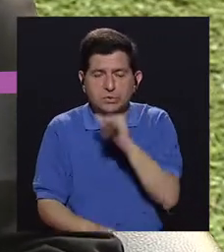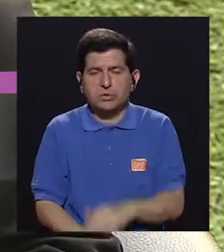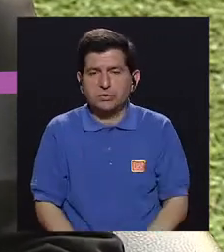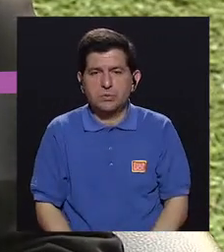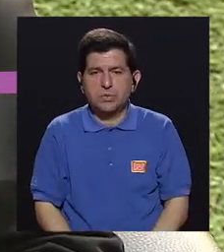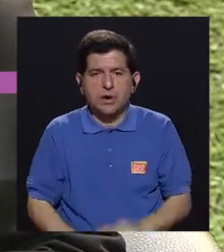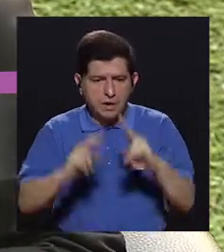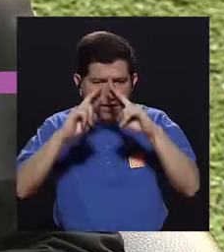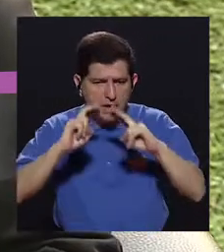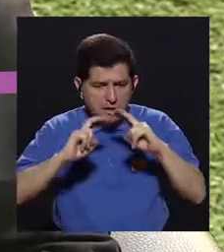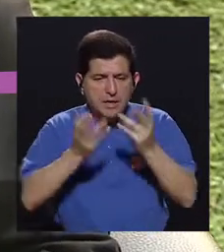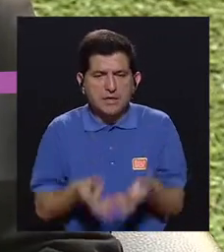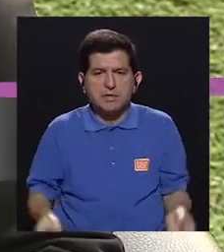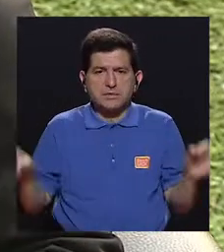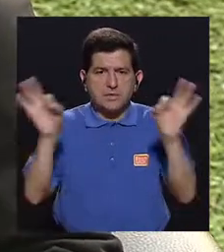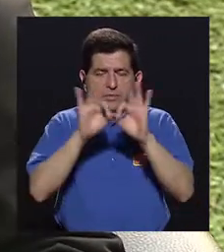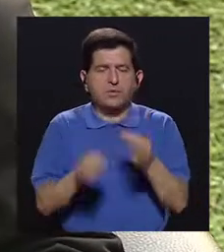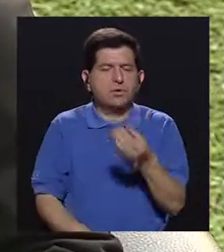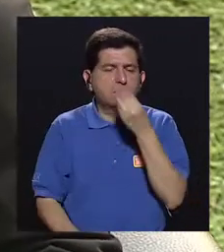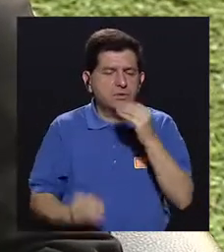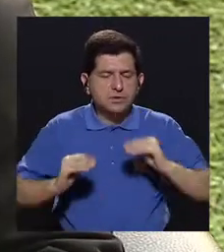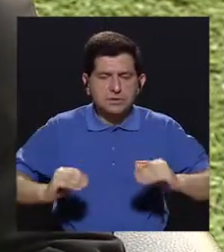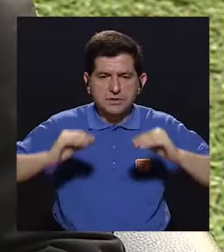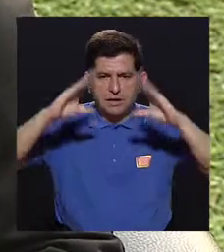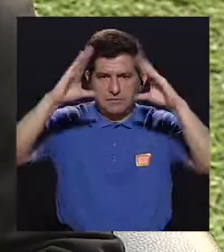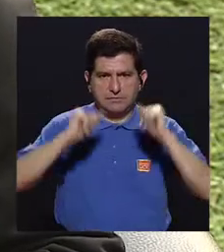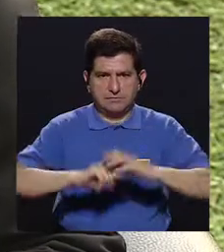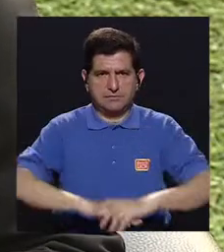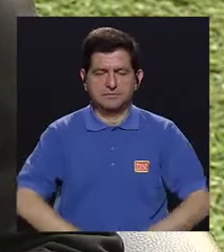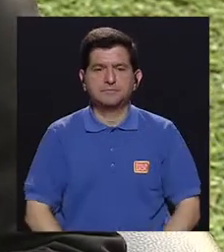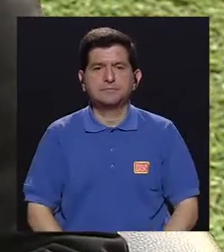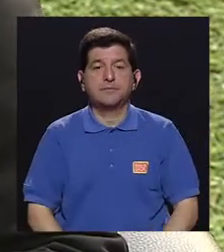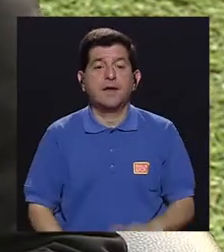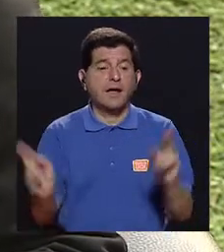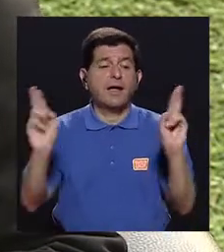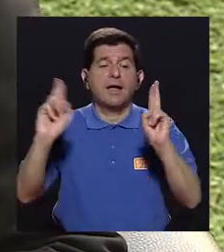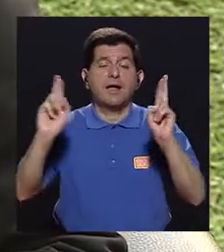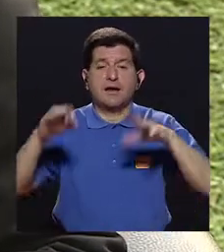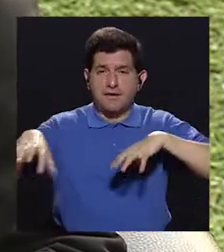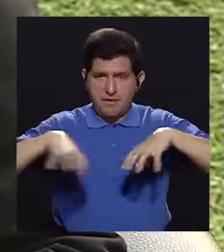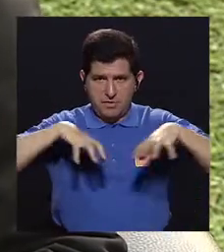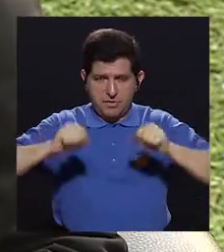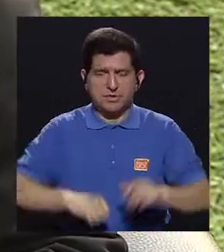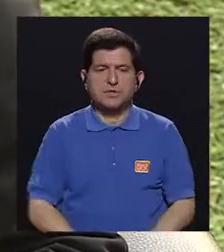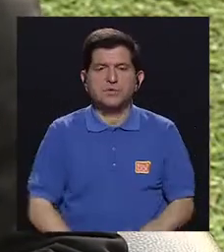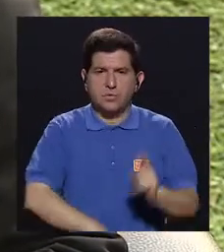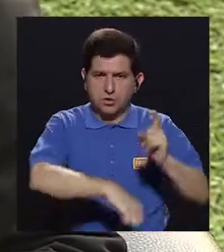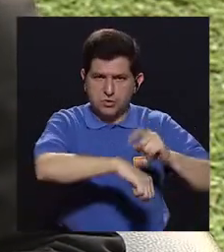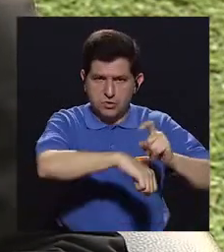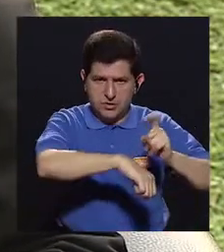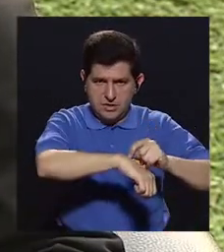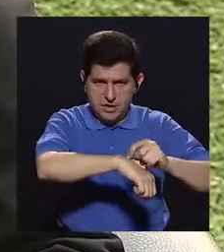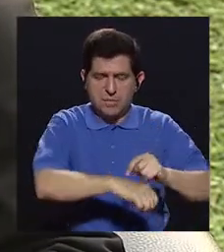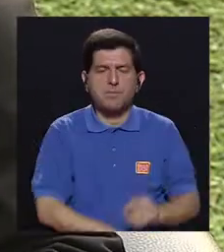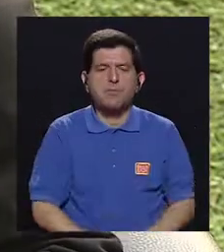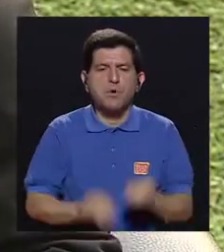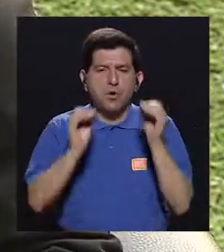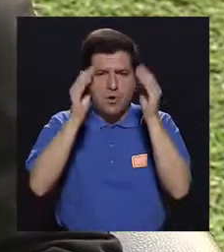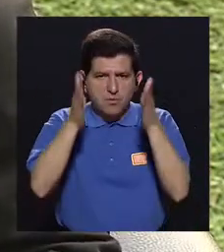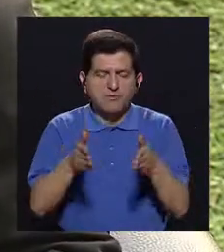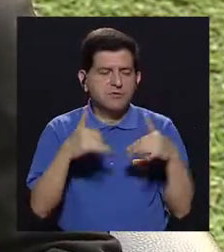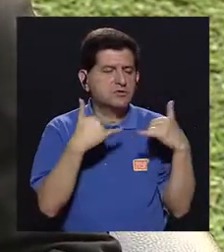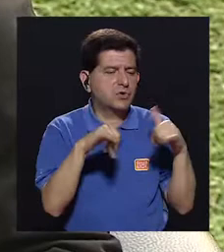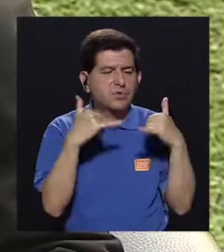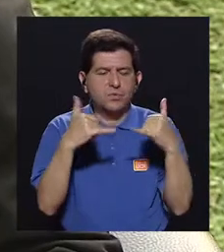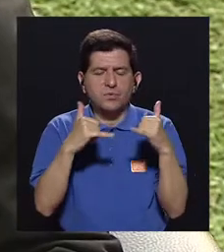ver la importancia del desayuno o ver a una serie de cosas. El recreo activo, que es un tiempo donde los maestros juegan